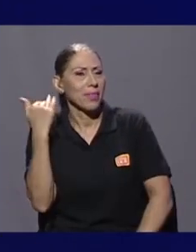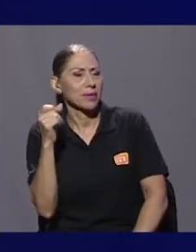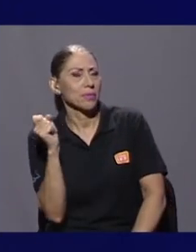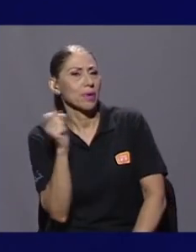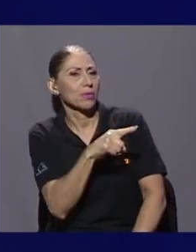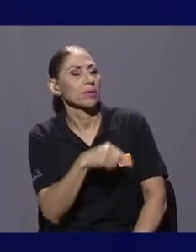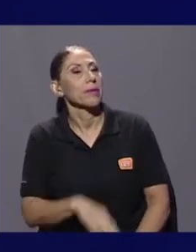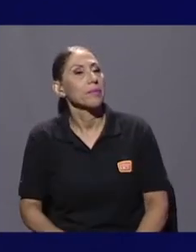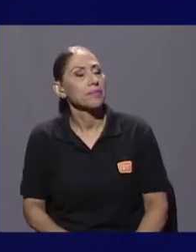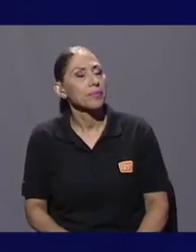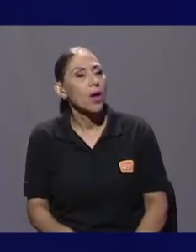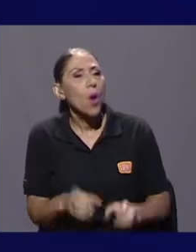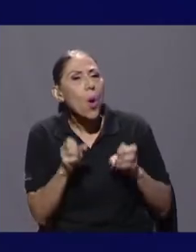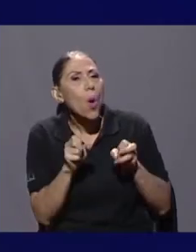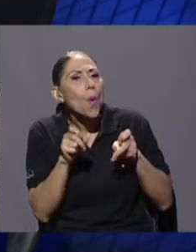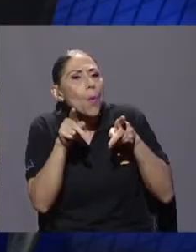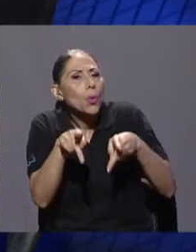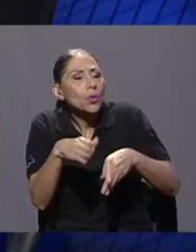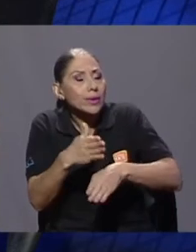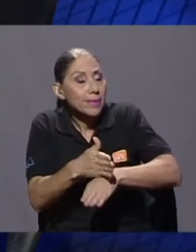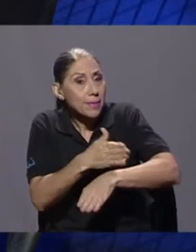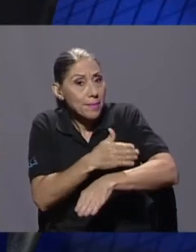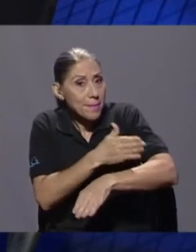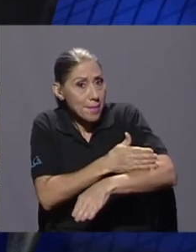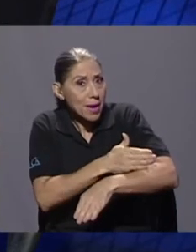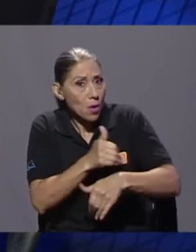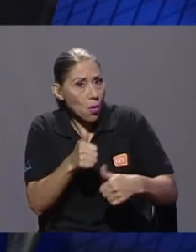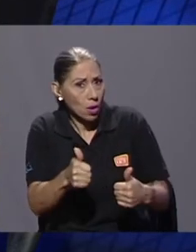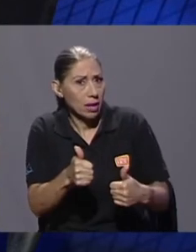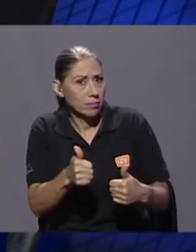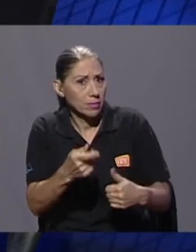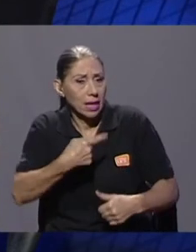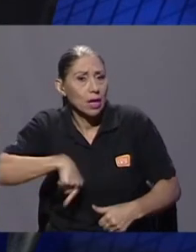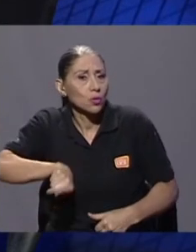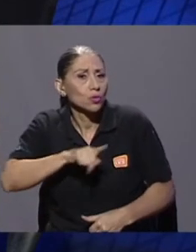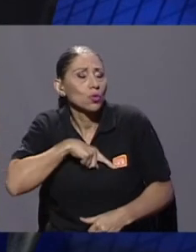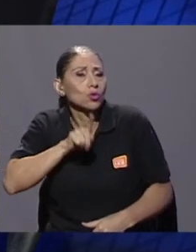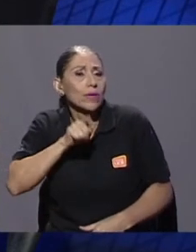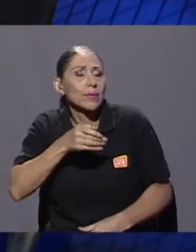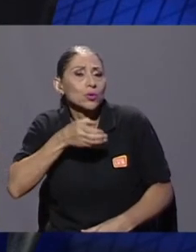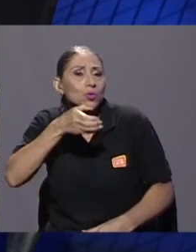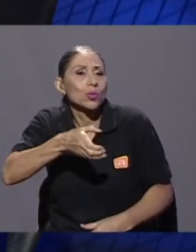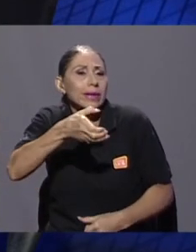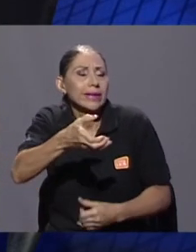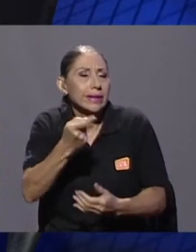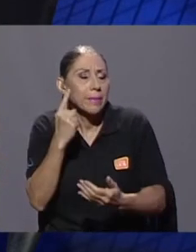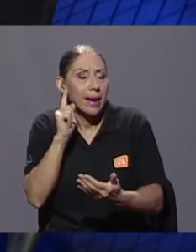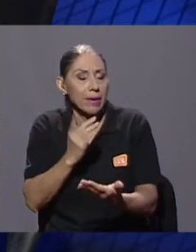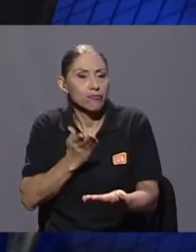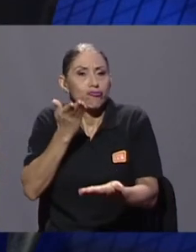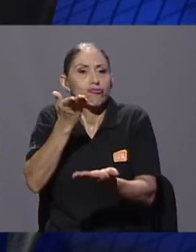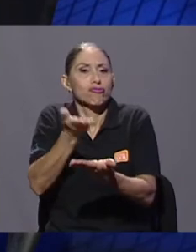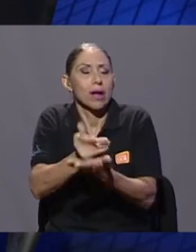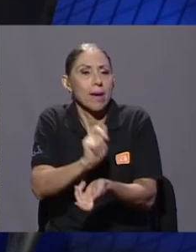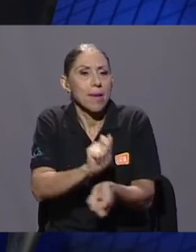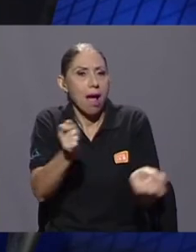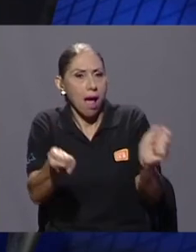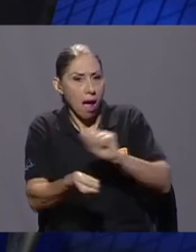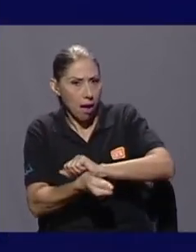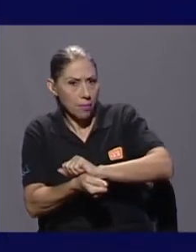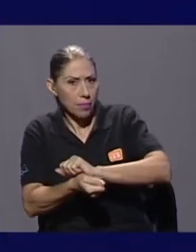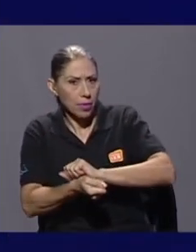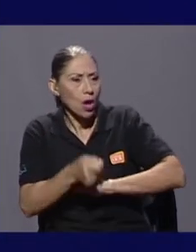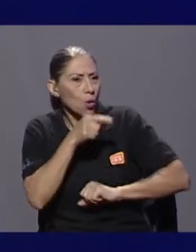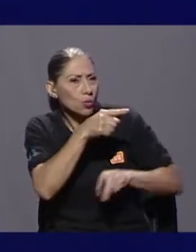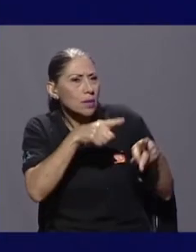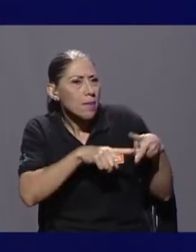podría ser esa oportunidad de mejora que deberíamos de sugerir, plantear, cambiar? Y empezaste a elaborarme